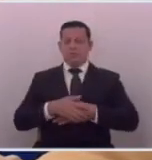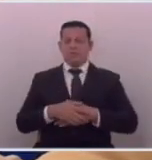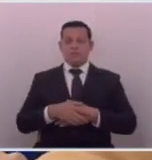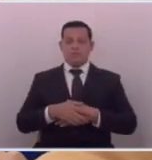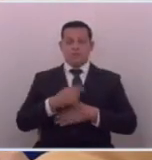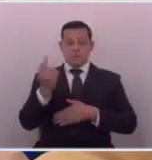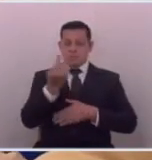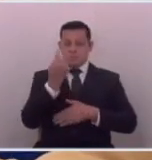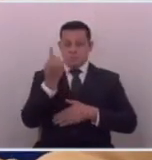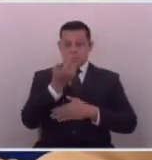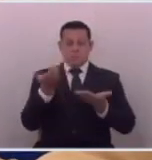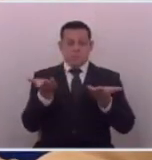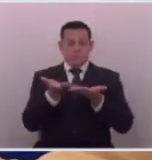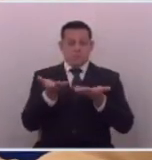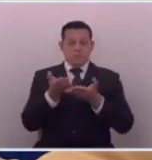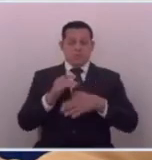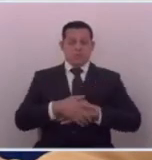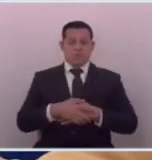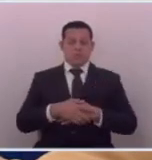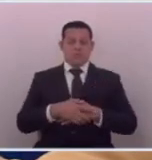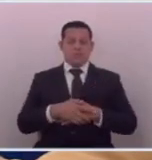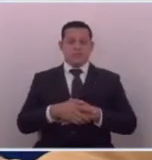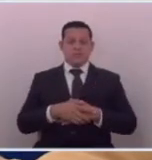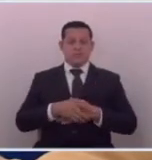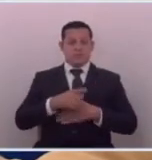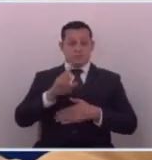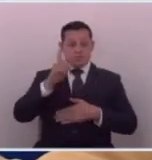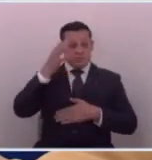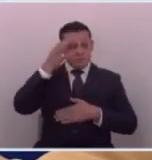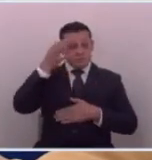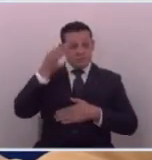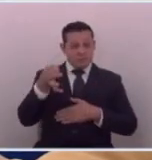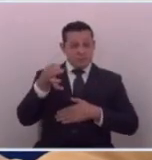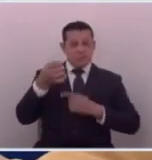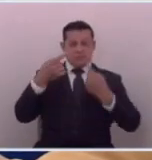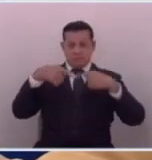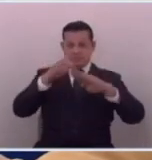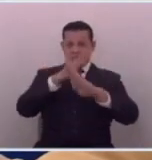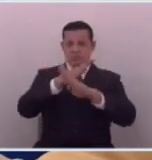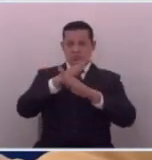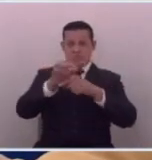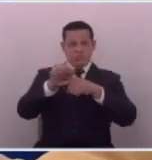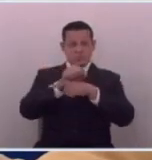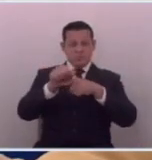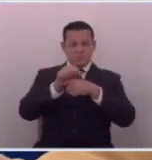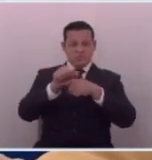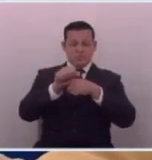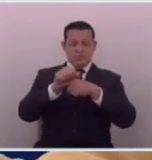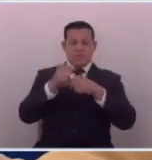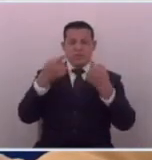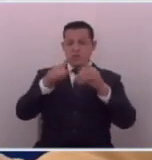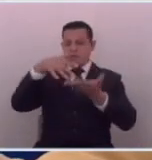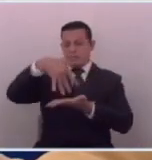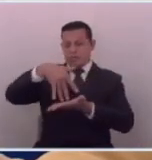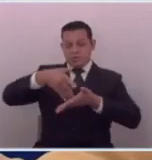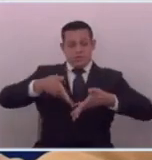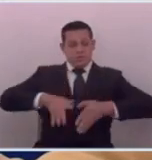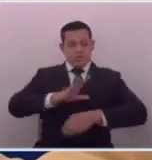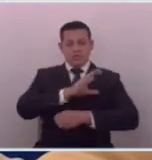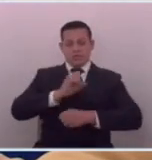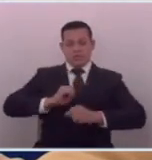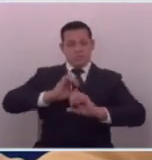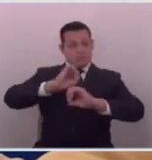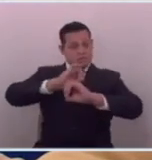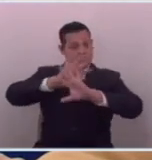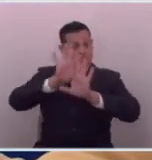eso es lo único que se ha hecho y es increíble que sigan defendiendo esas prácticas pero el pueblo salvadoreño está claro